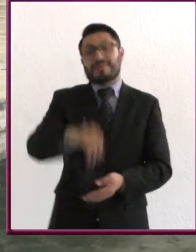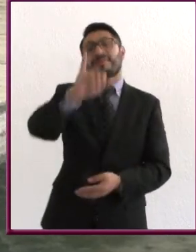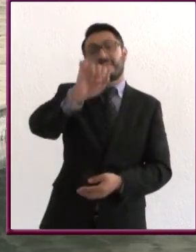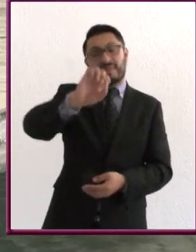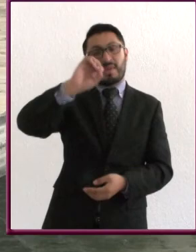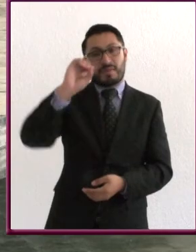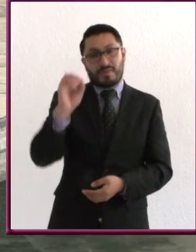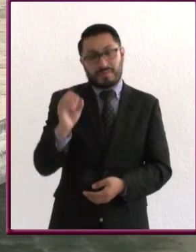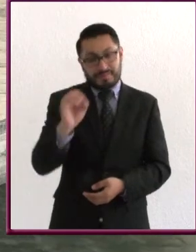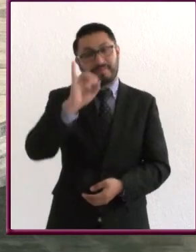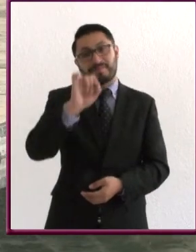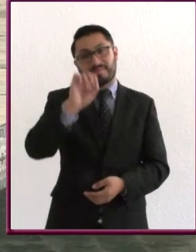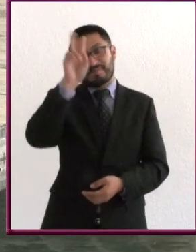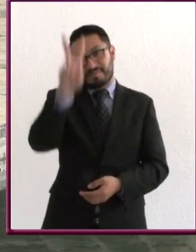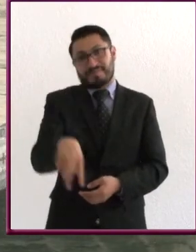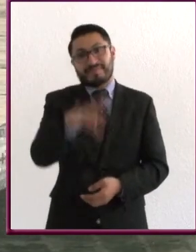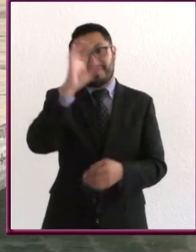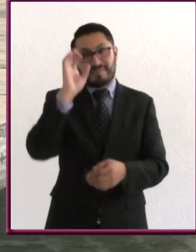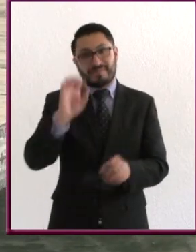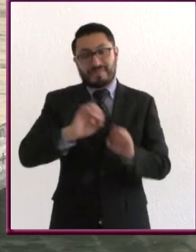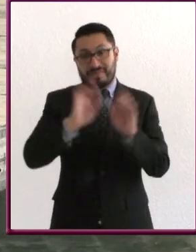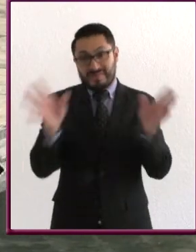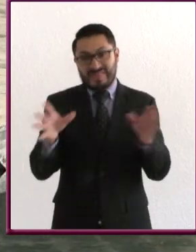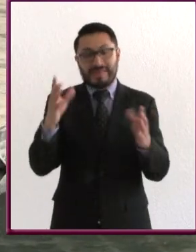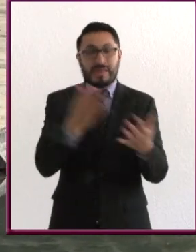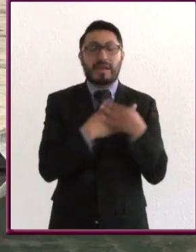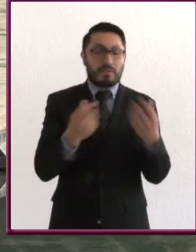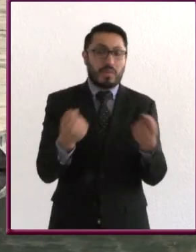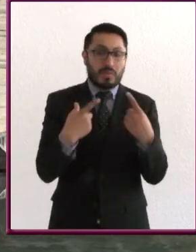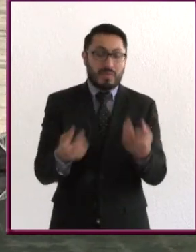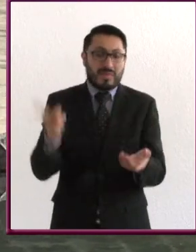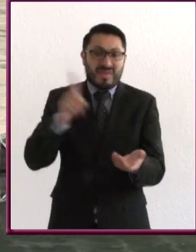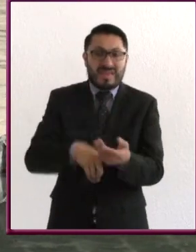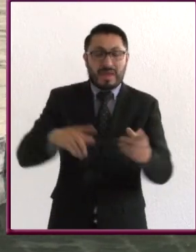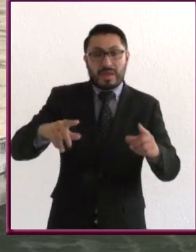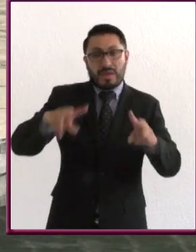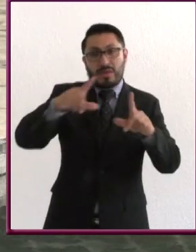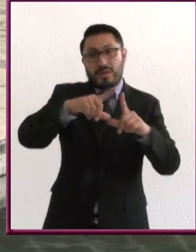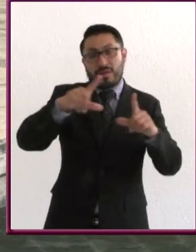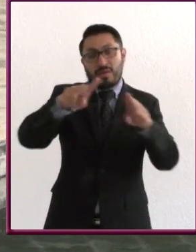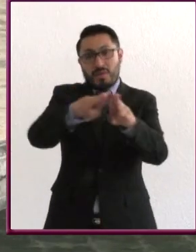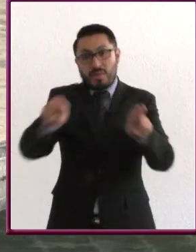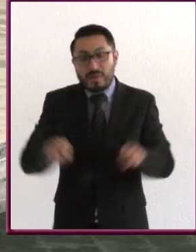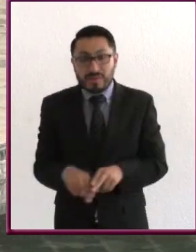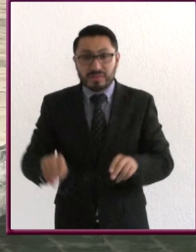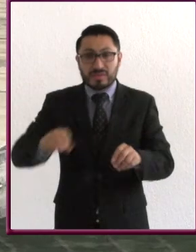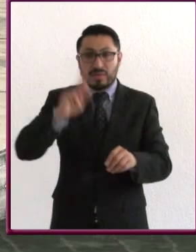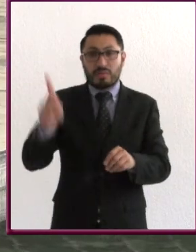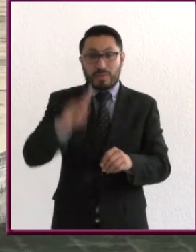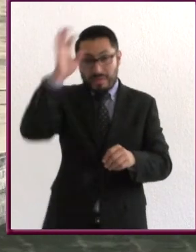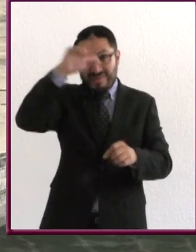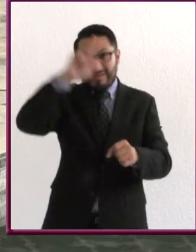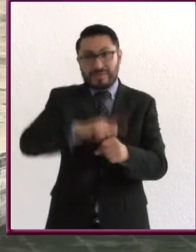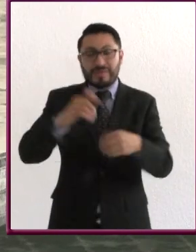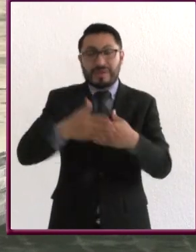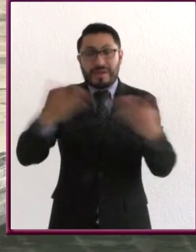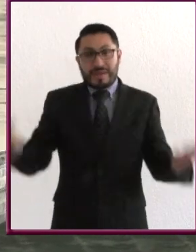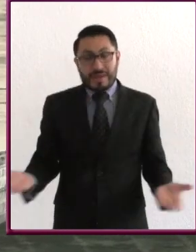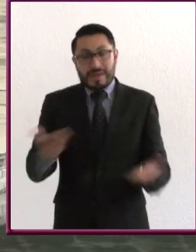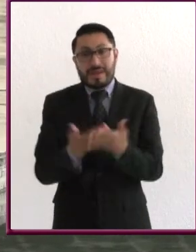supuesto, el amor propio también aplica a un pueblo o una nación a una cultura. A continuación,